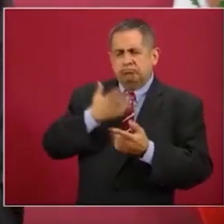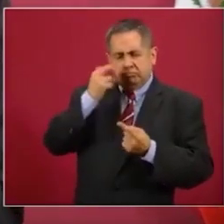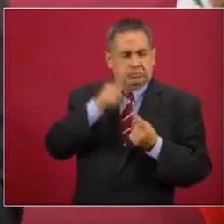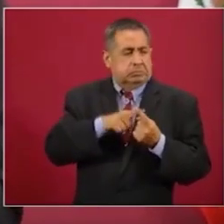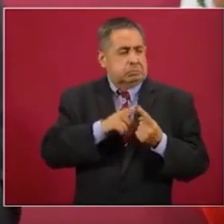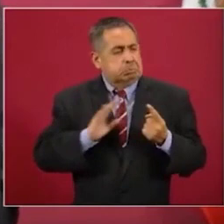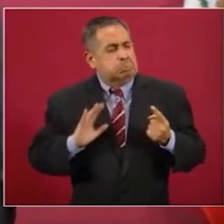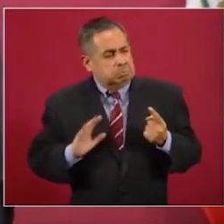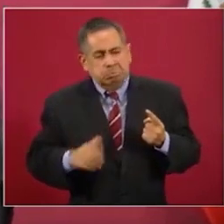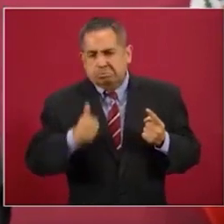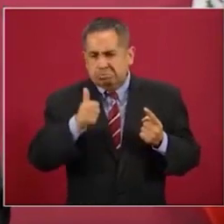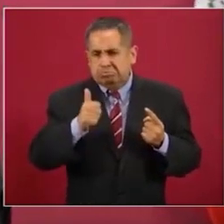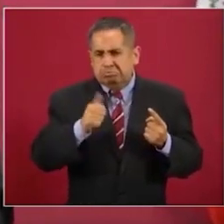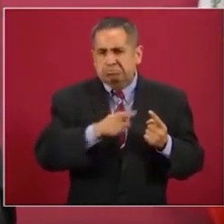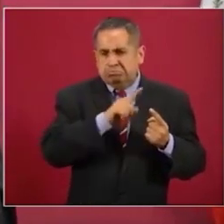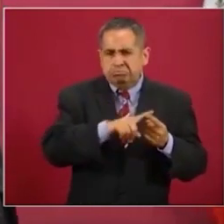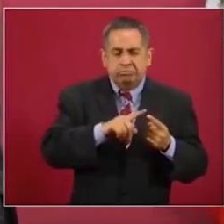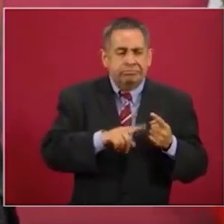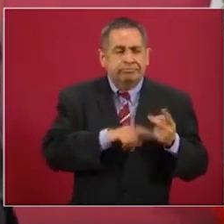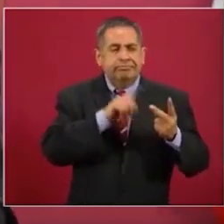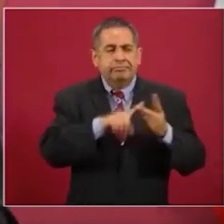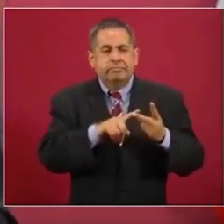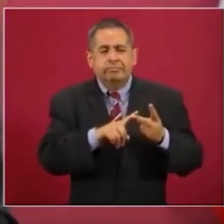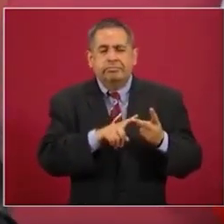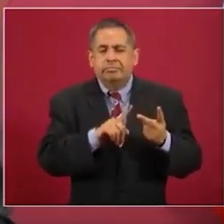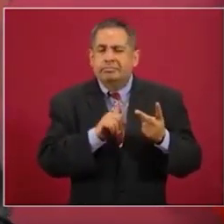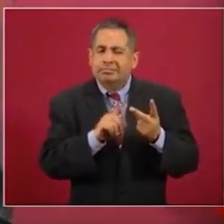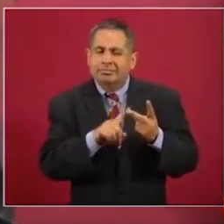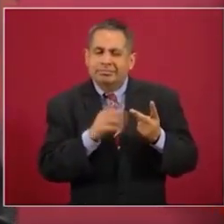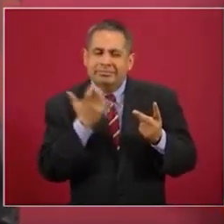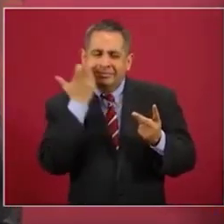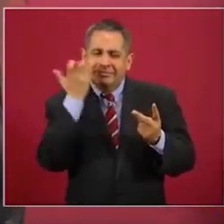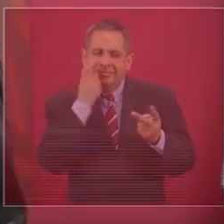intereses